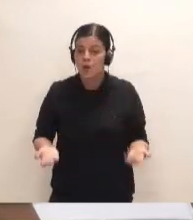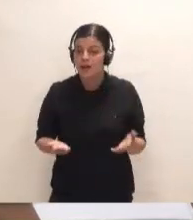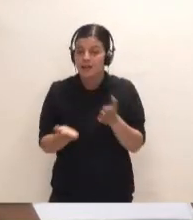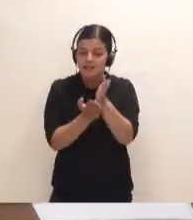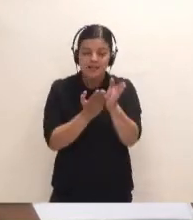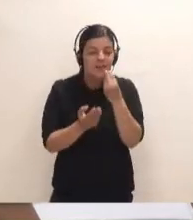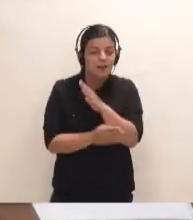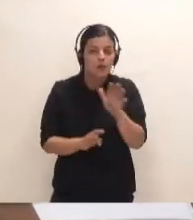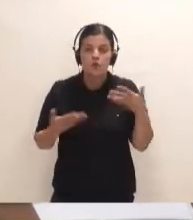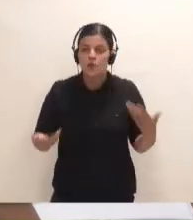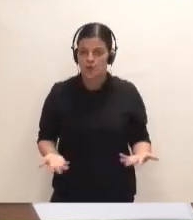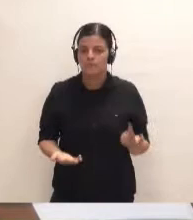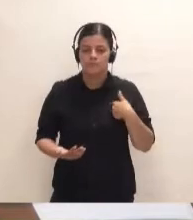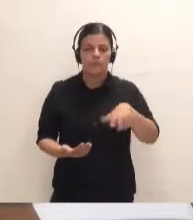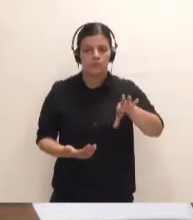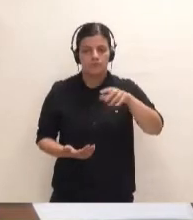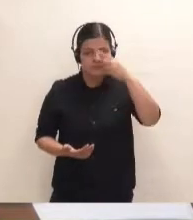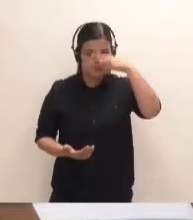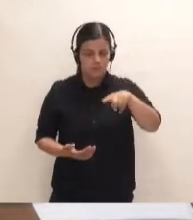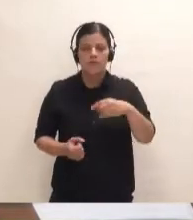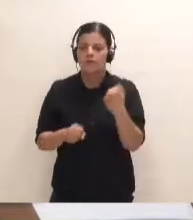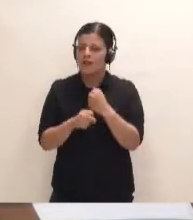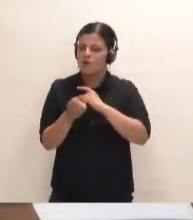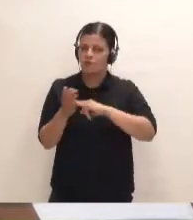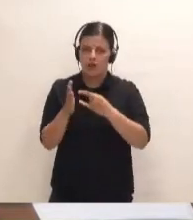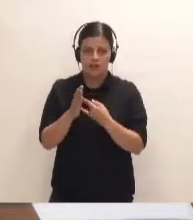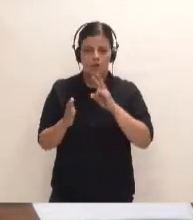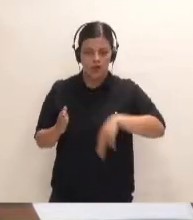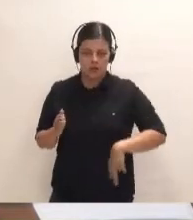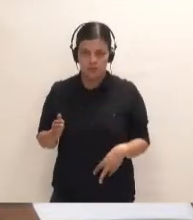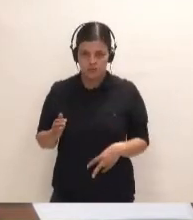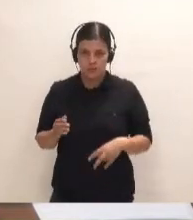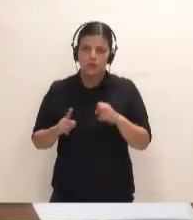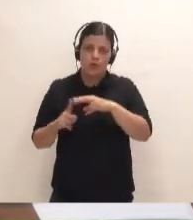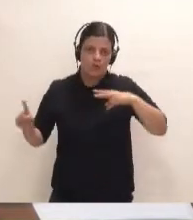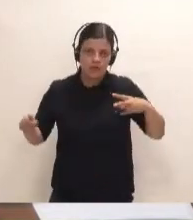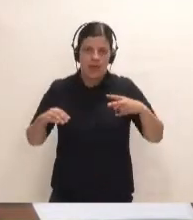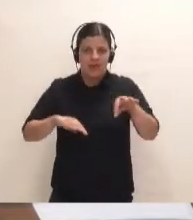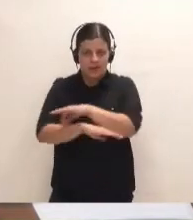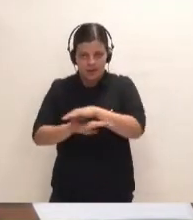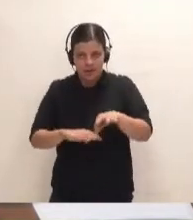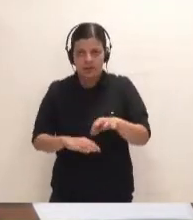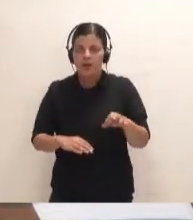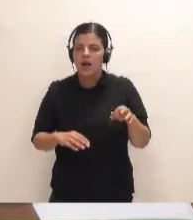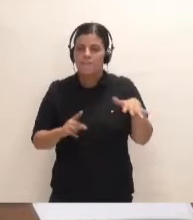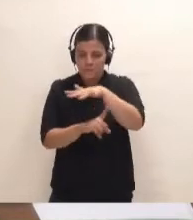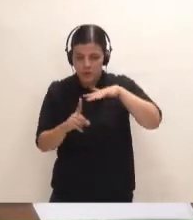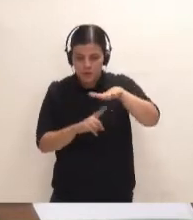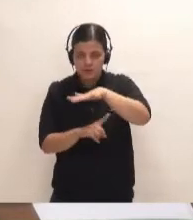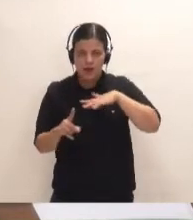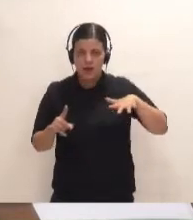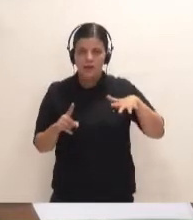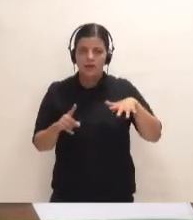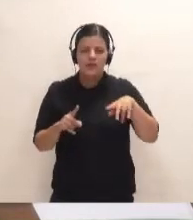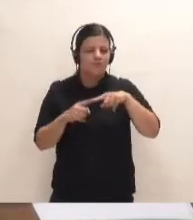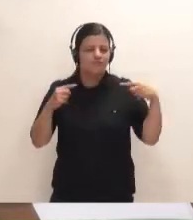alternativa. Entiendo que esto es un trabajo fundamentalmente técnico desde el punto de vista de ingeniería, desde el punto de vista medioambiental y